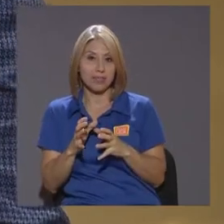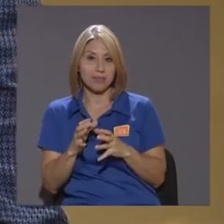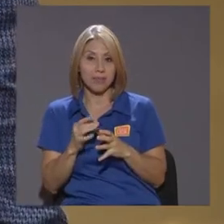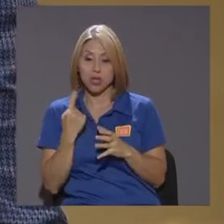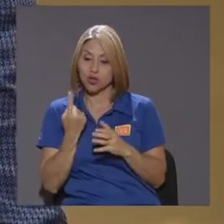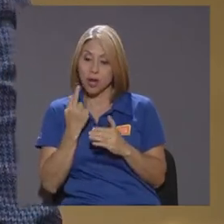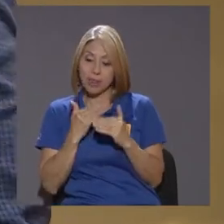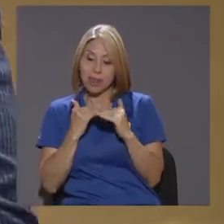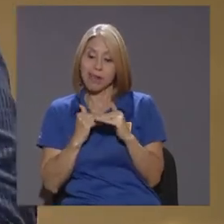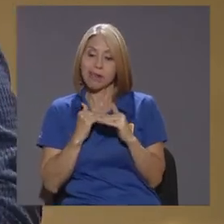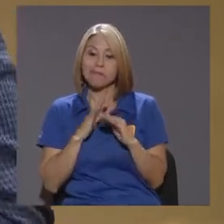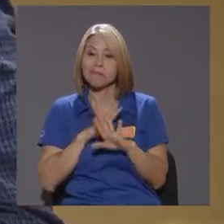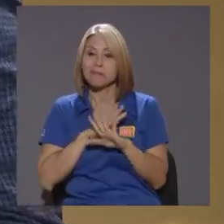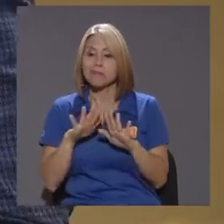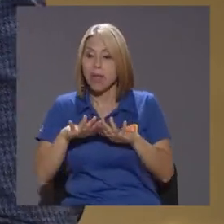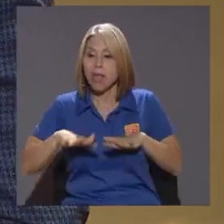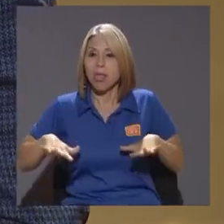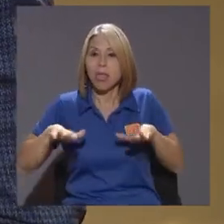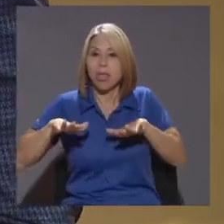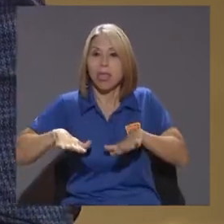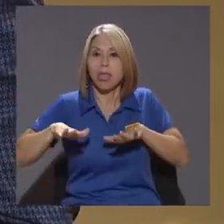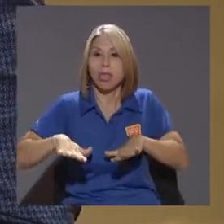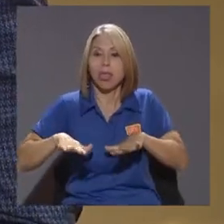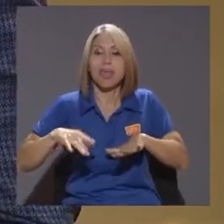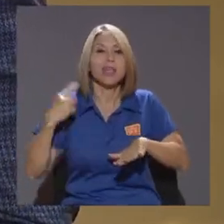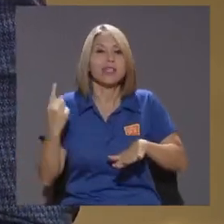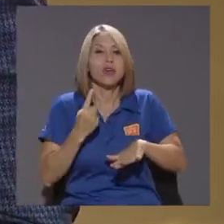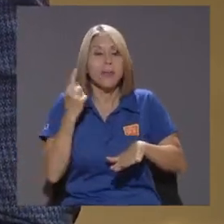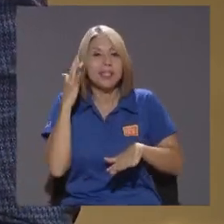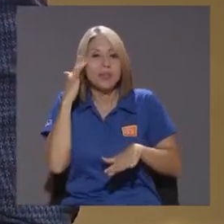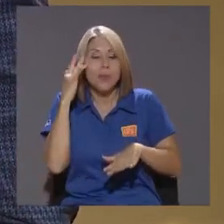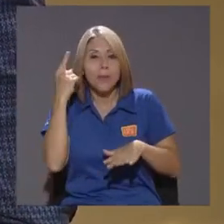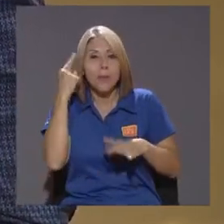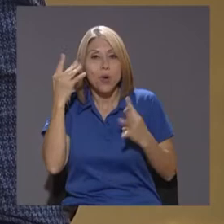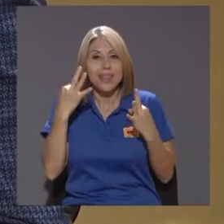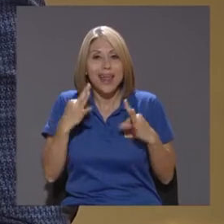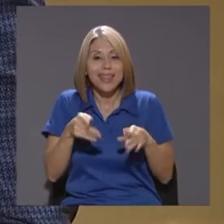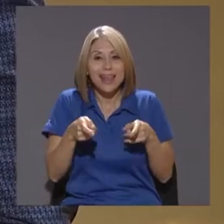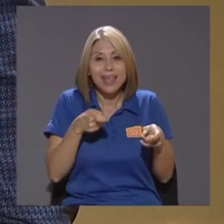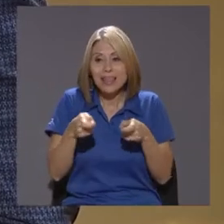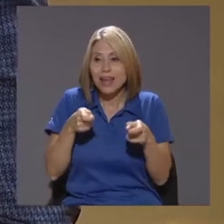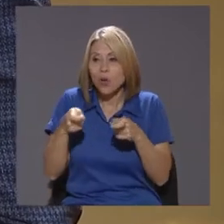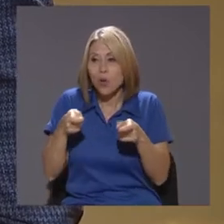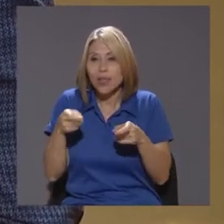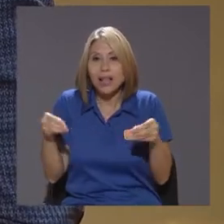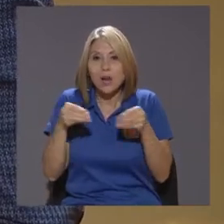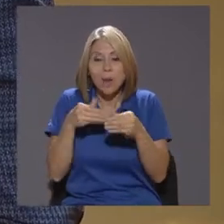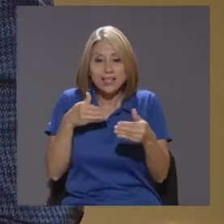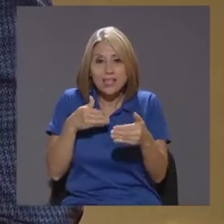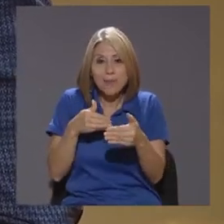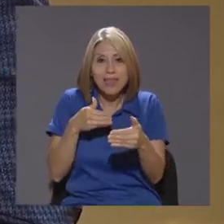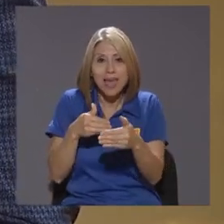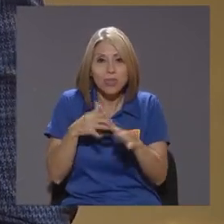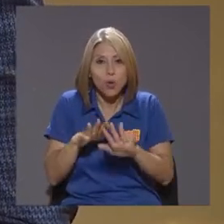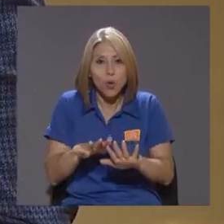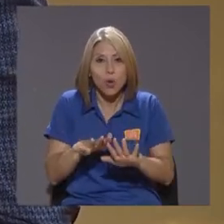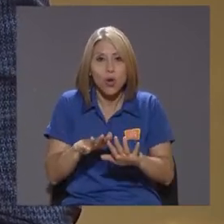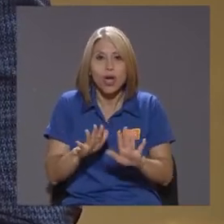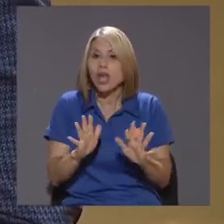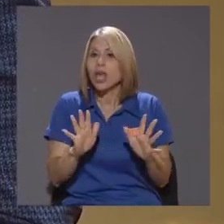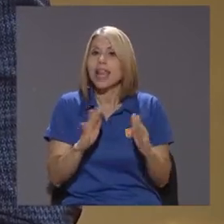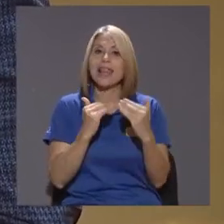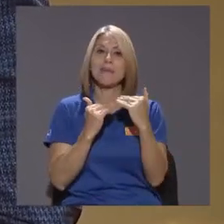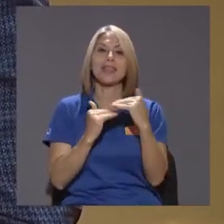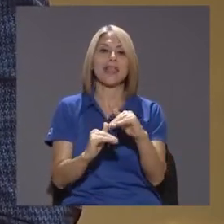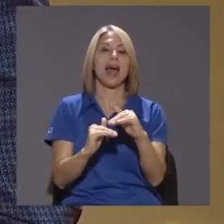Y se preocupan Por tratar De tener control De su entorno Más inmediato Limitando Esa integración